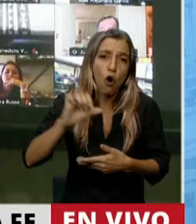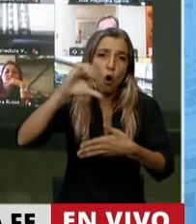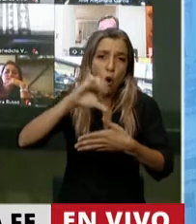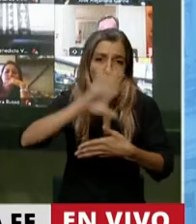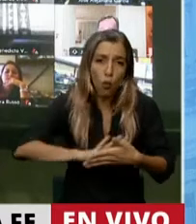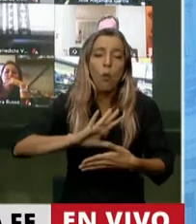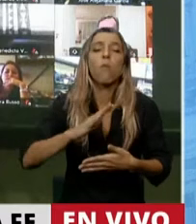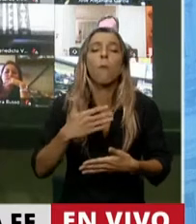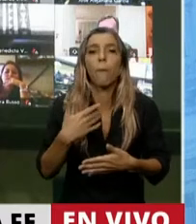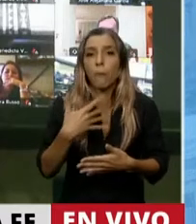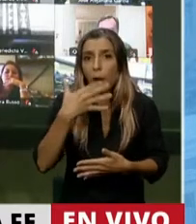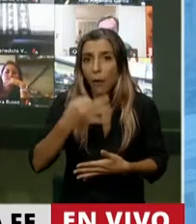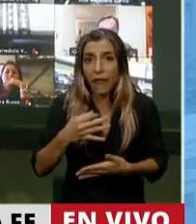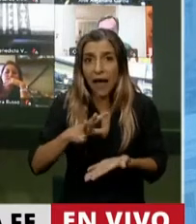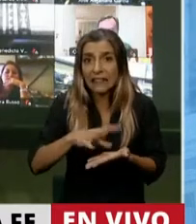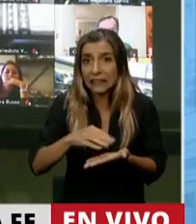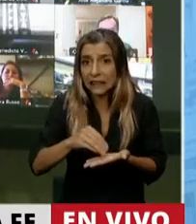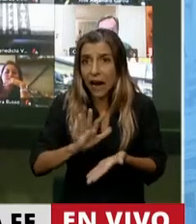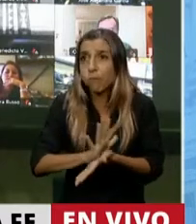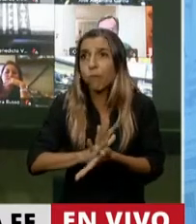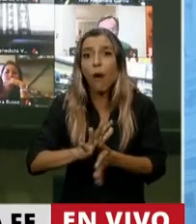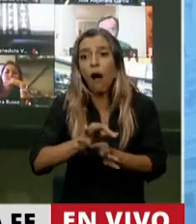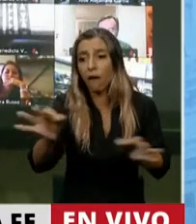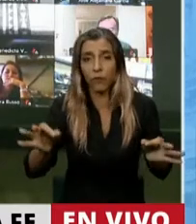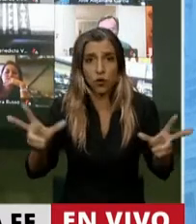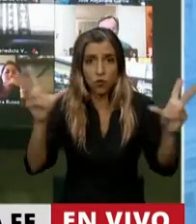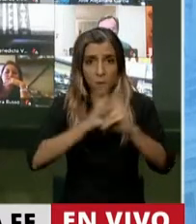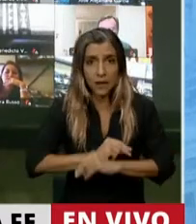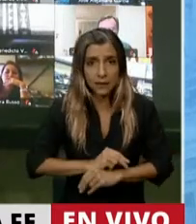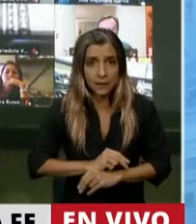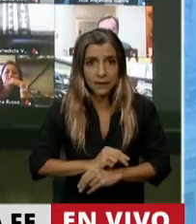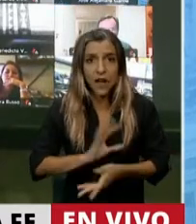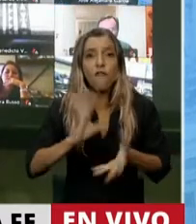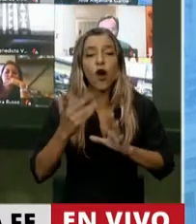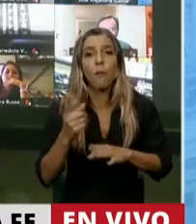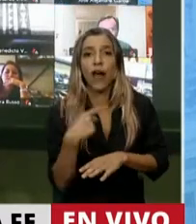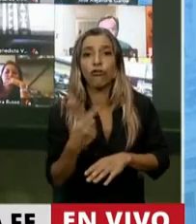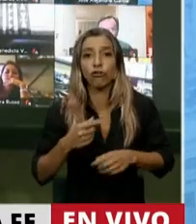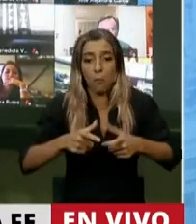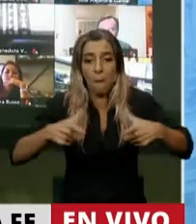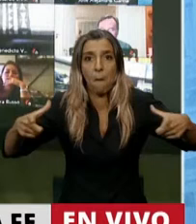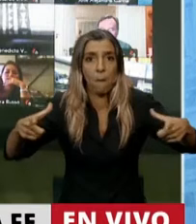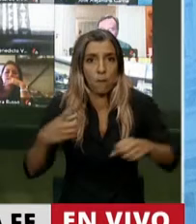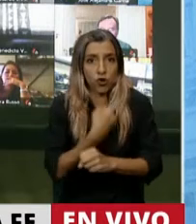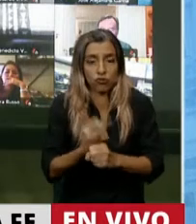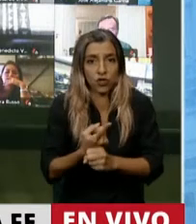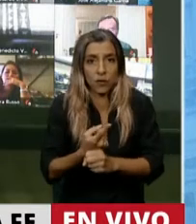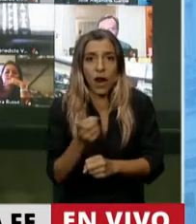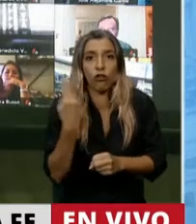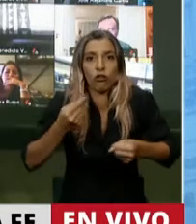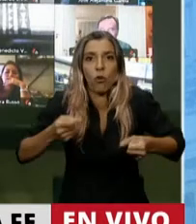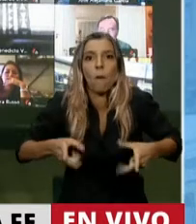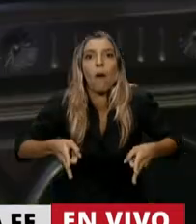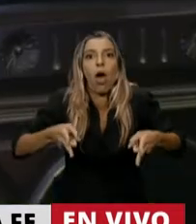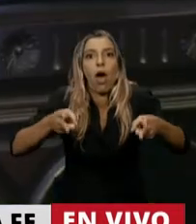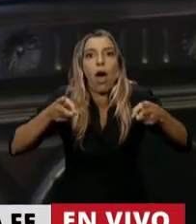no hay más tierra. Solo podemos crecer verticalmente, no por superficie. Sabemos los